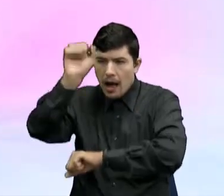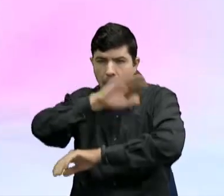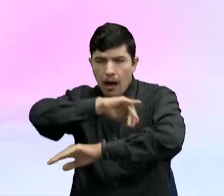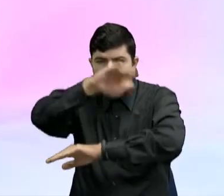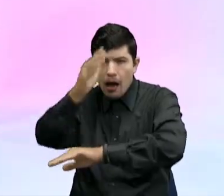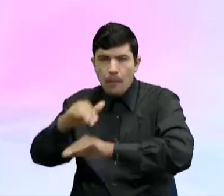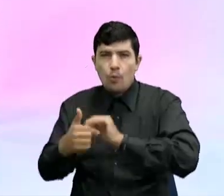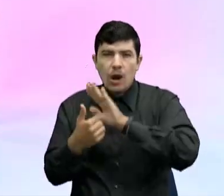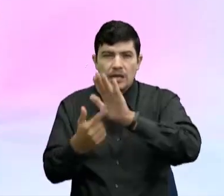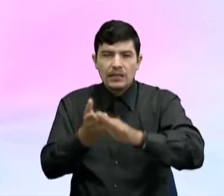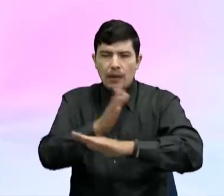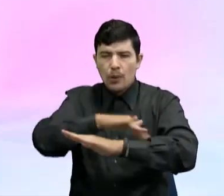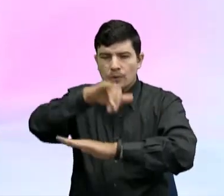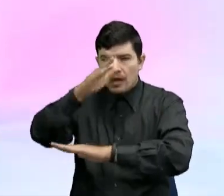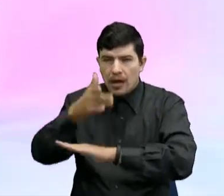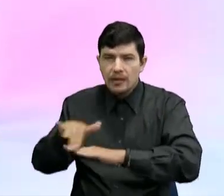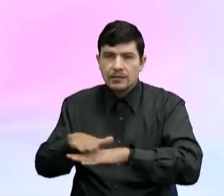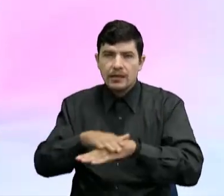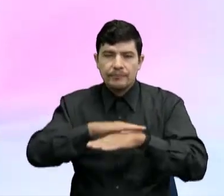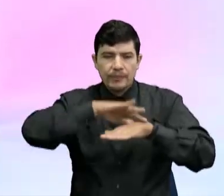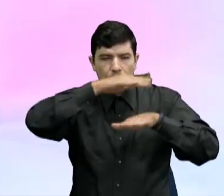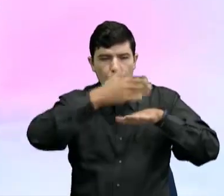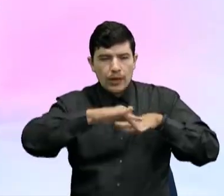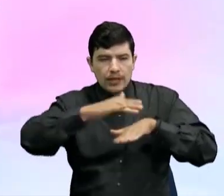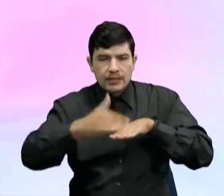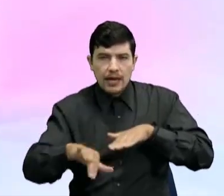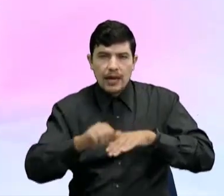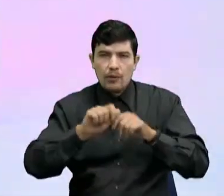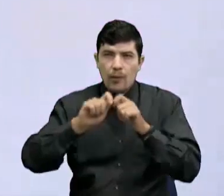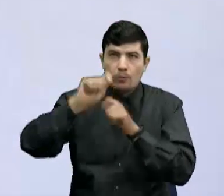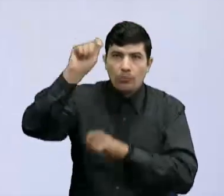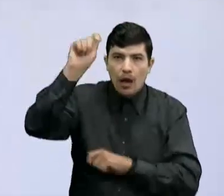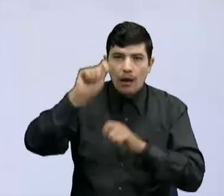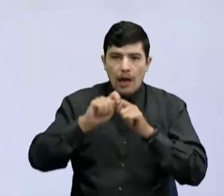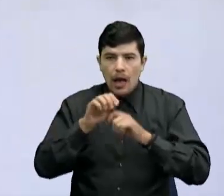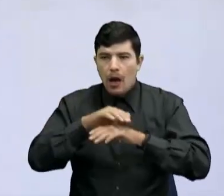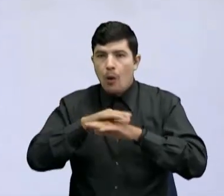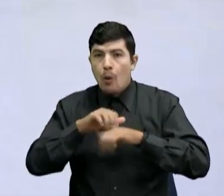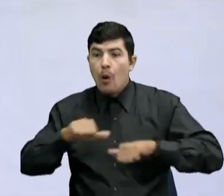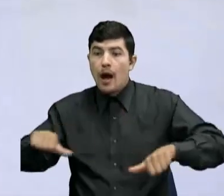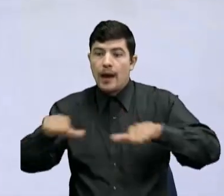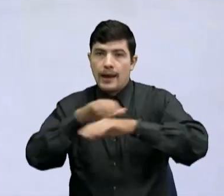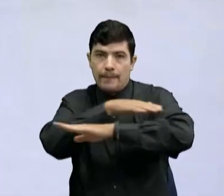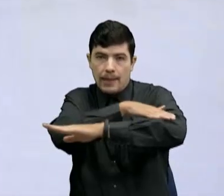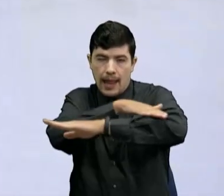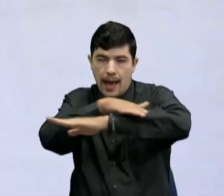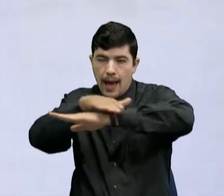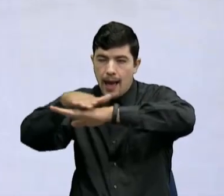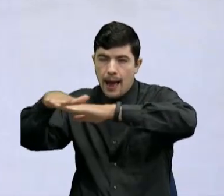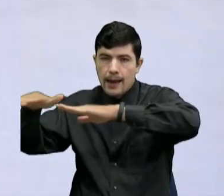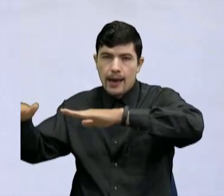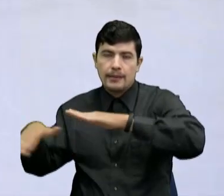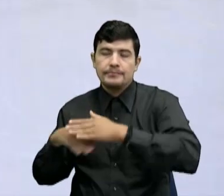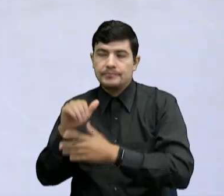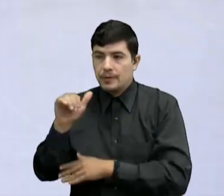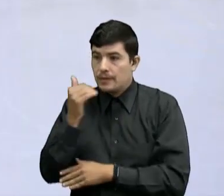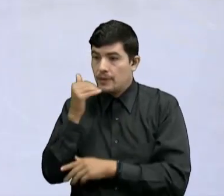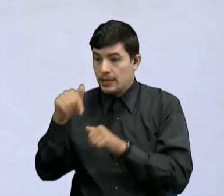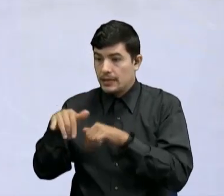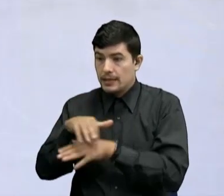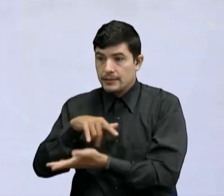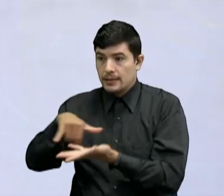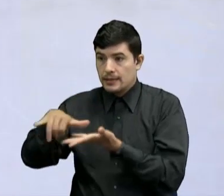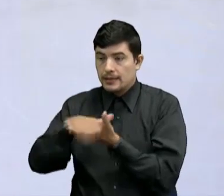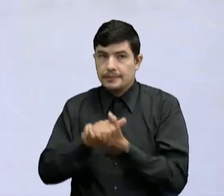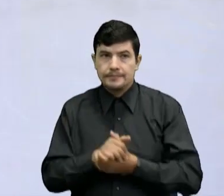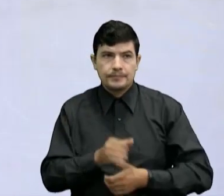Ajá Cordilleras Todo lo que son las alturas Y las zonas planas de un departamento En este caso nuestro departamento es Santander Sí, muy